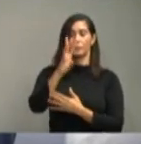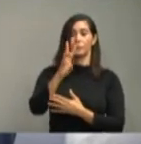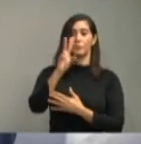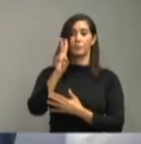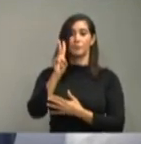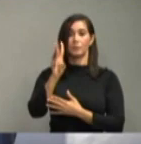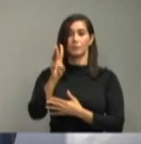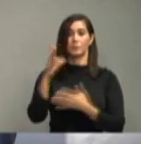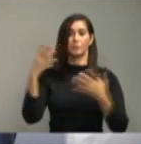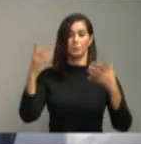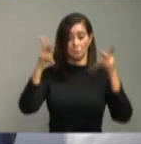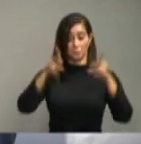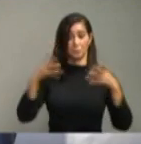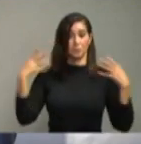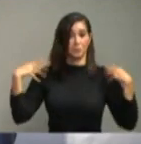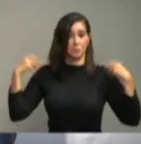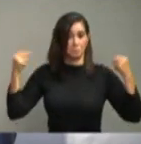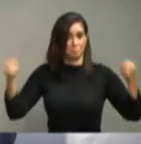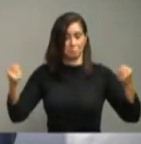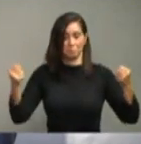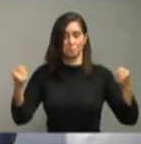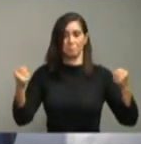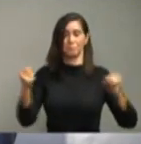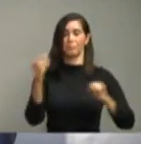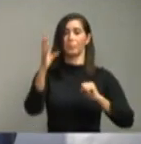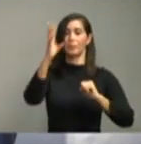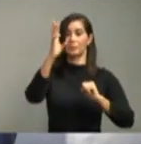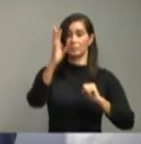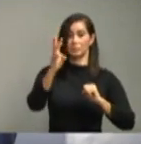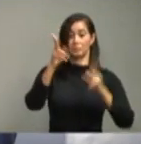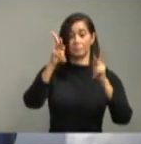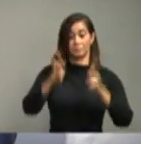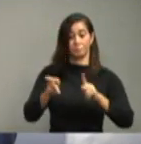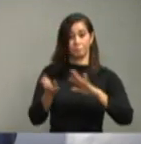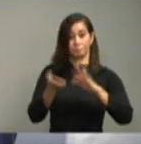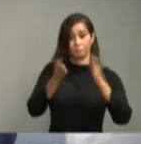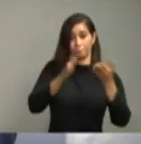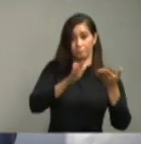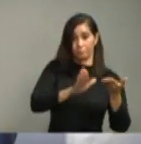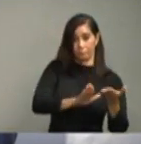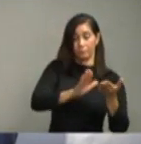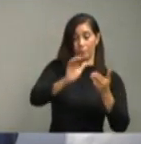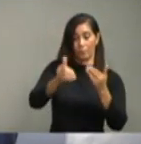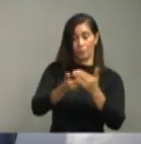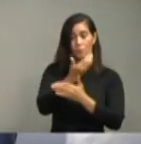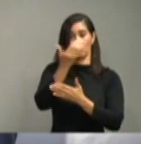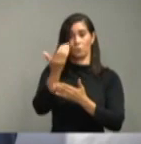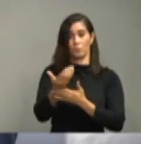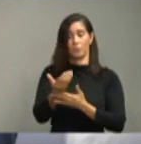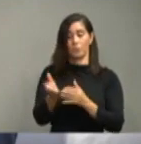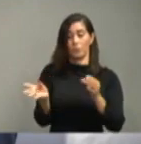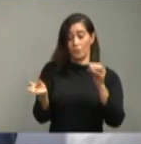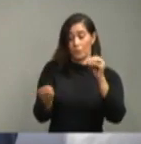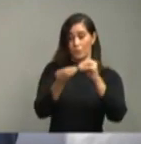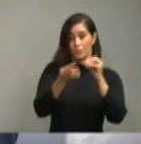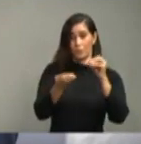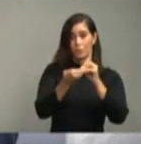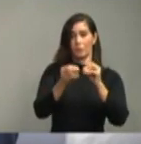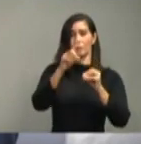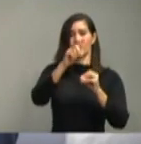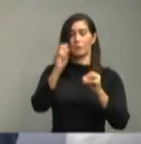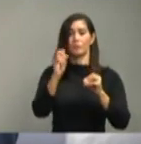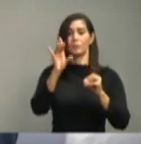recuperados, 6 fallecimientos nuevos, y un acumulado de 183